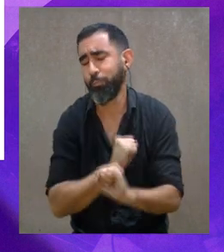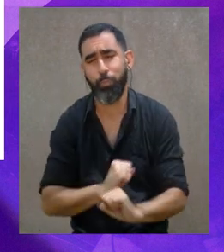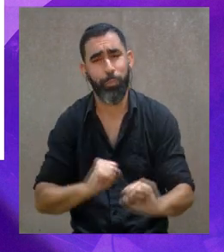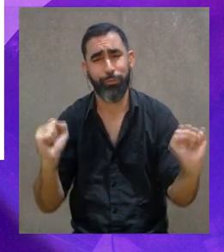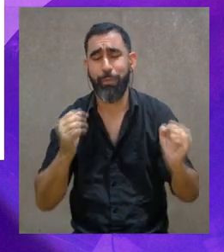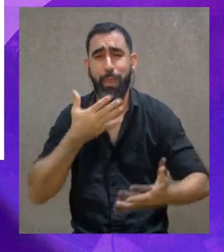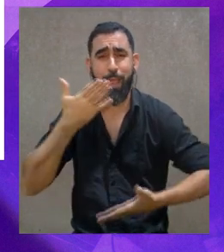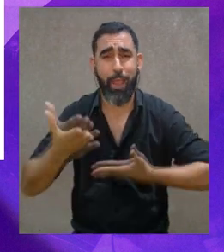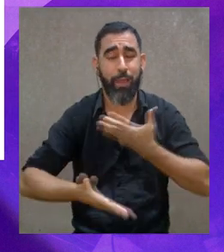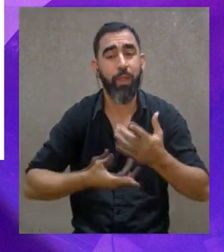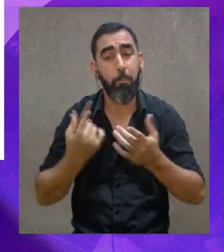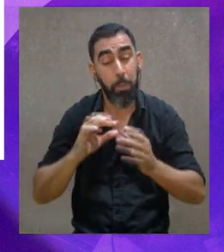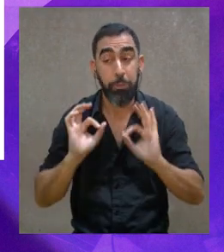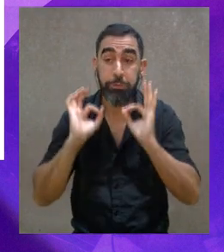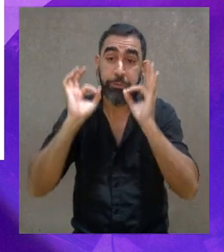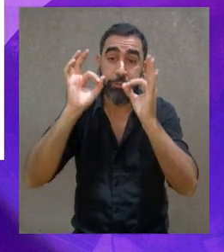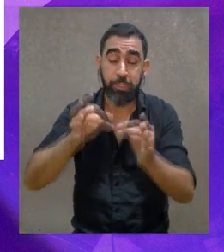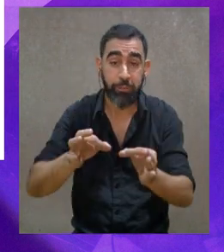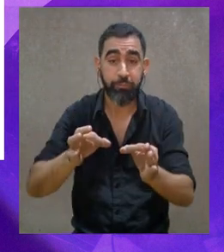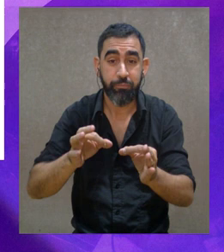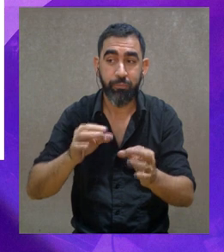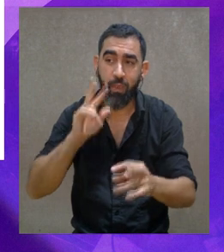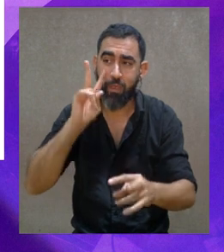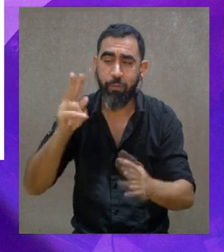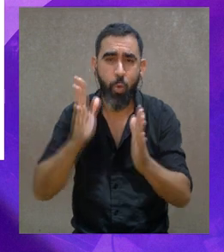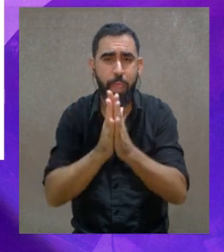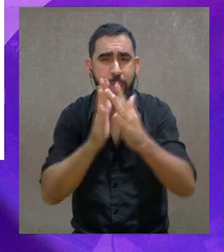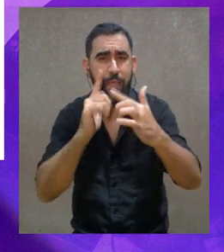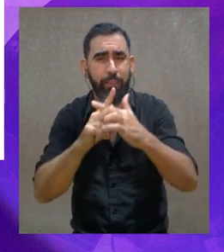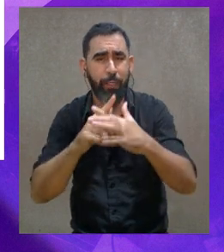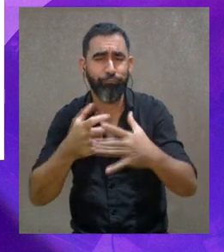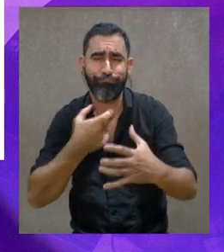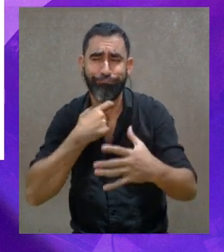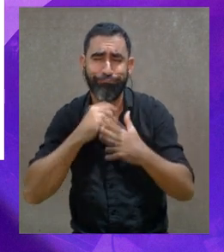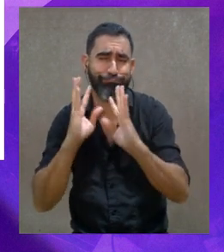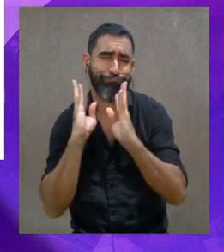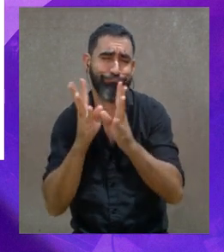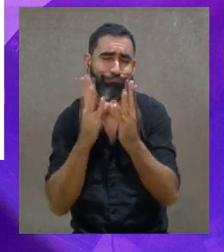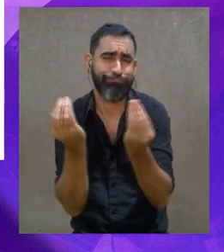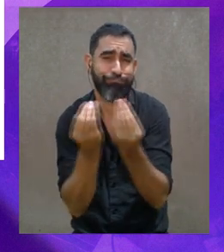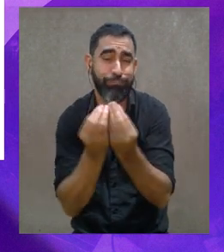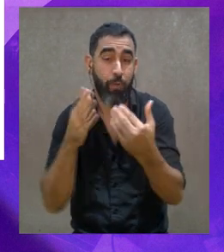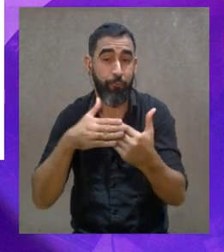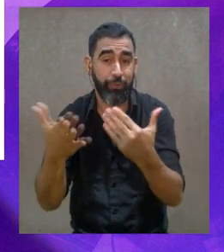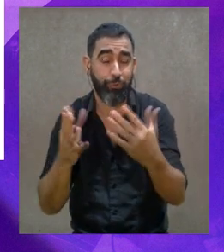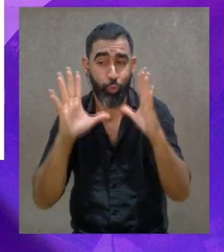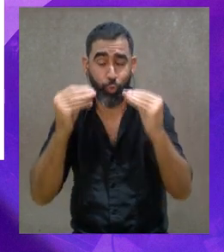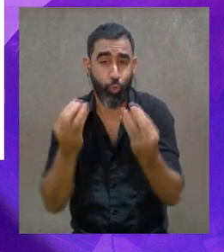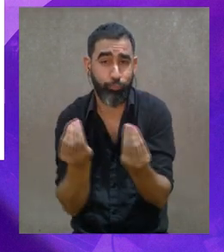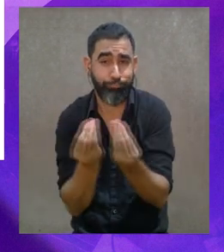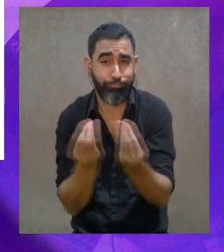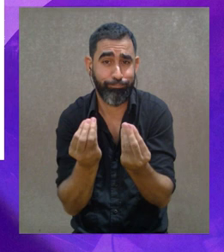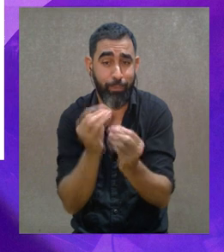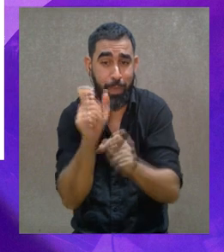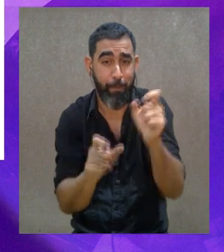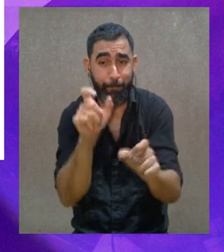acuerdo, era imposible cantar ahí, pero llegamos y vimos, y la iglesia estaba llena de todos los vecinos de